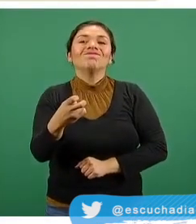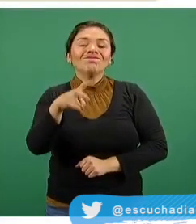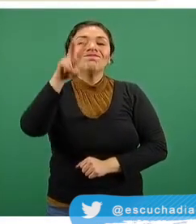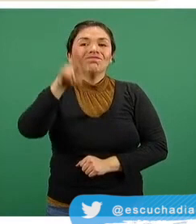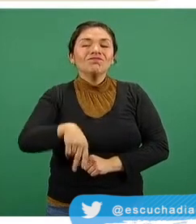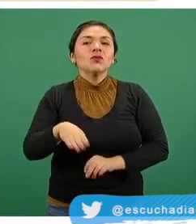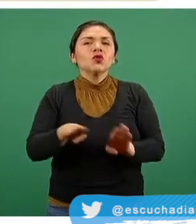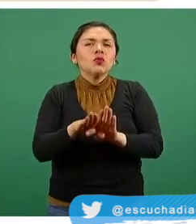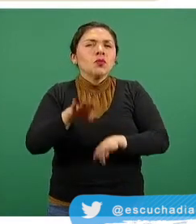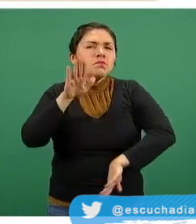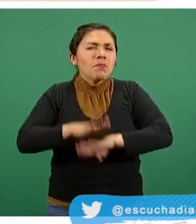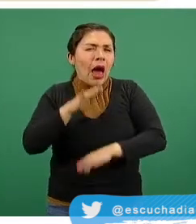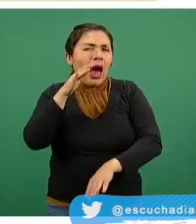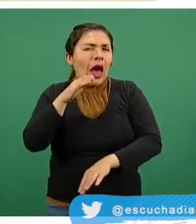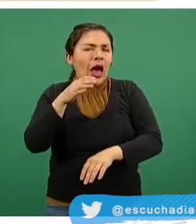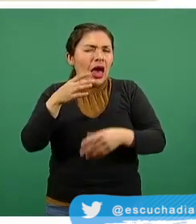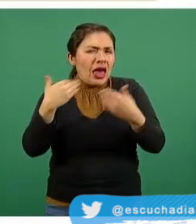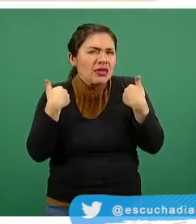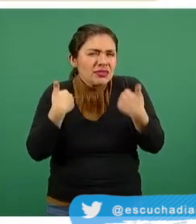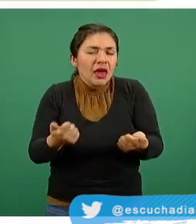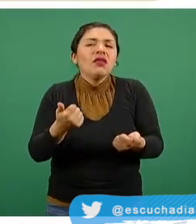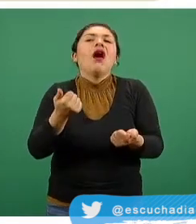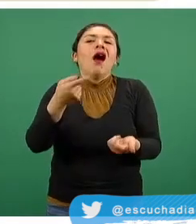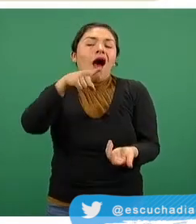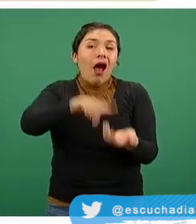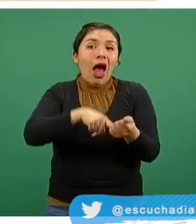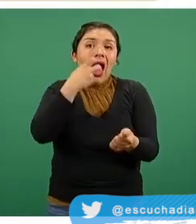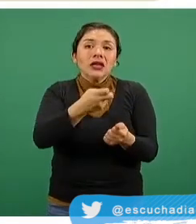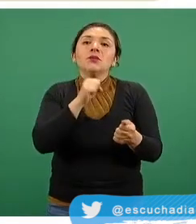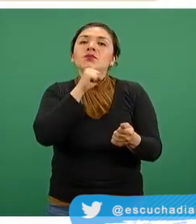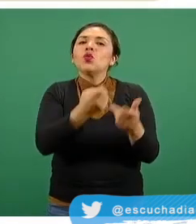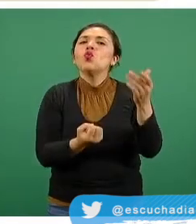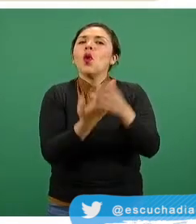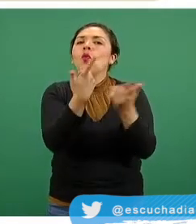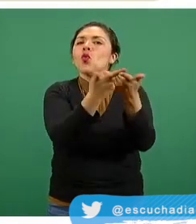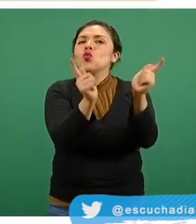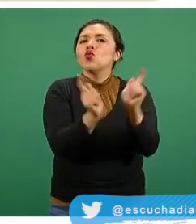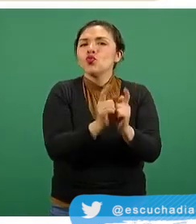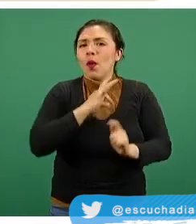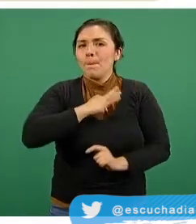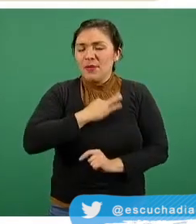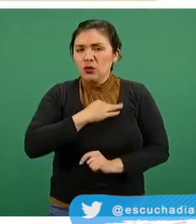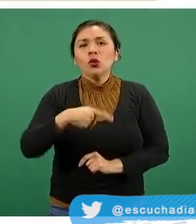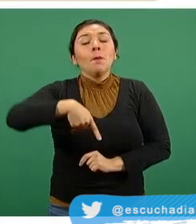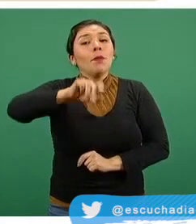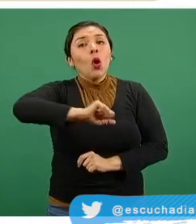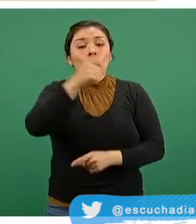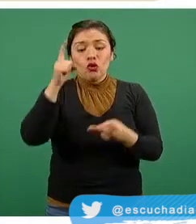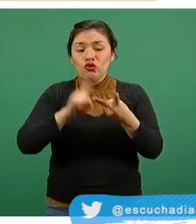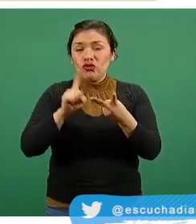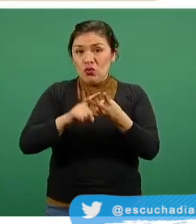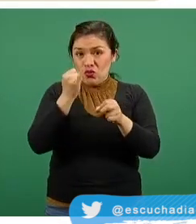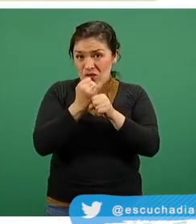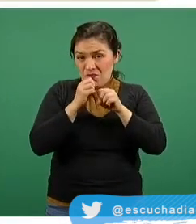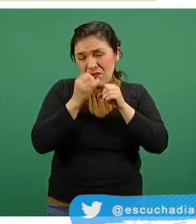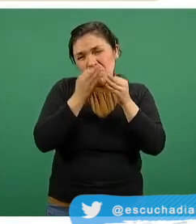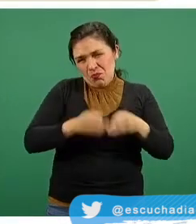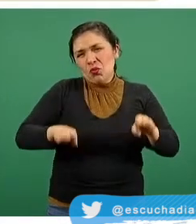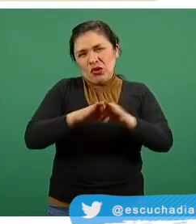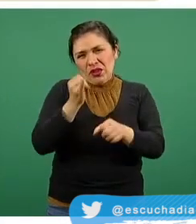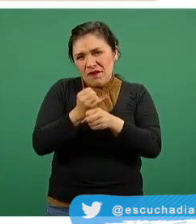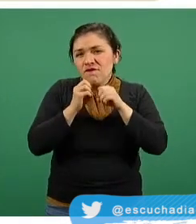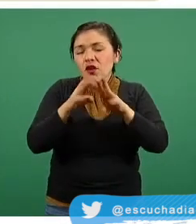especificidad en relación a que pertenece esta nueva variante. Pero además, un segundo dato importante que nos da la secuenciación